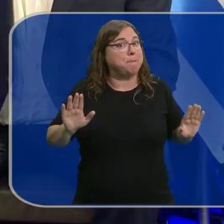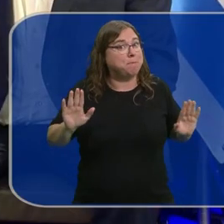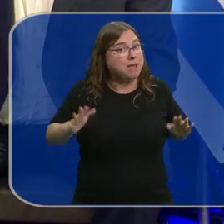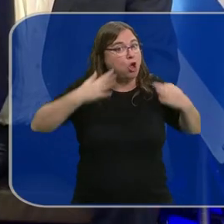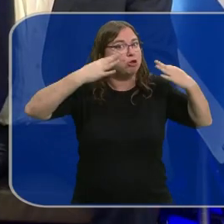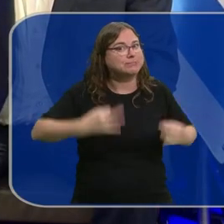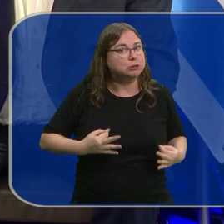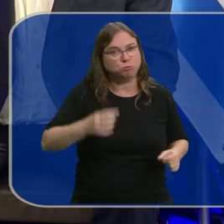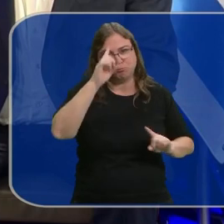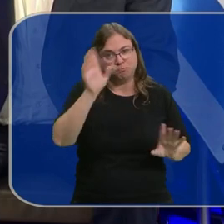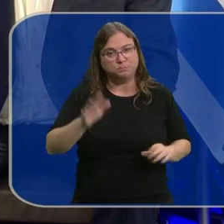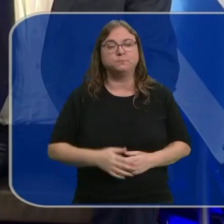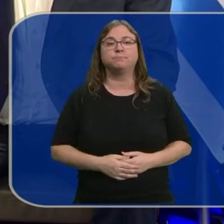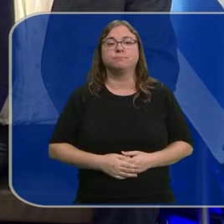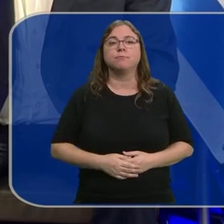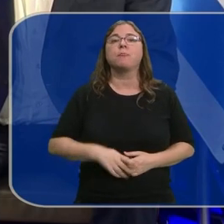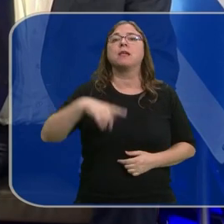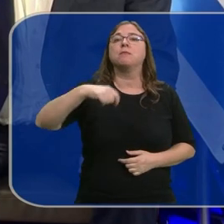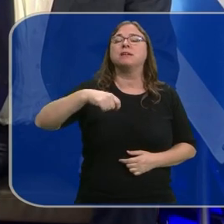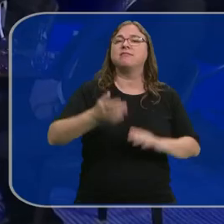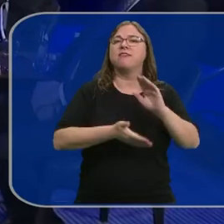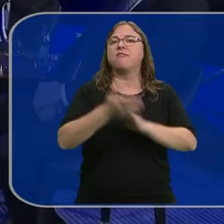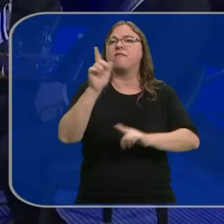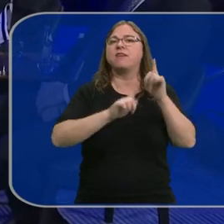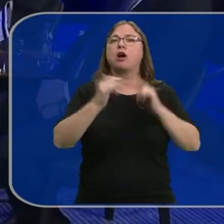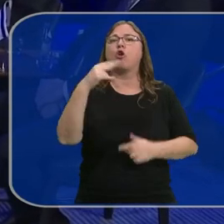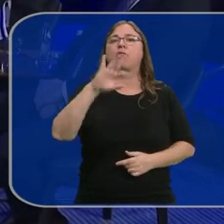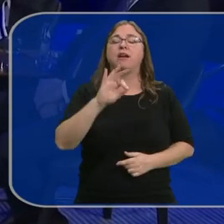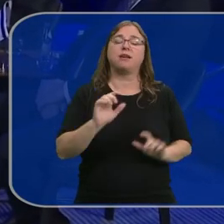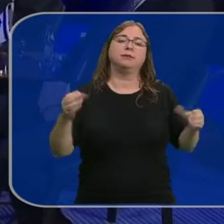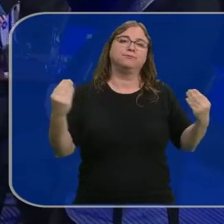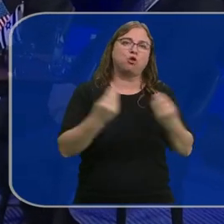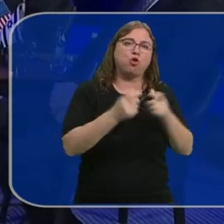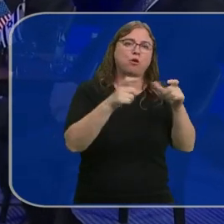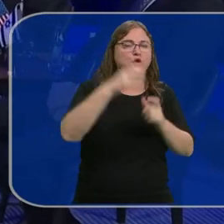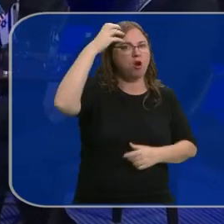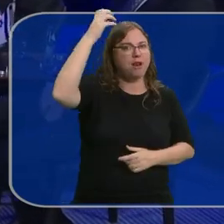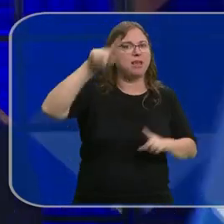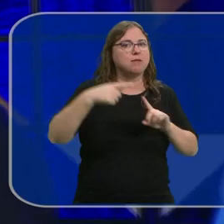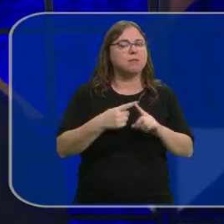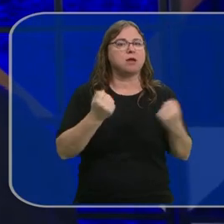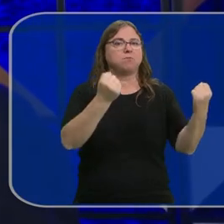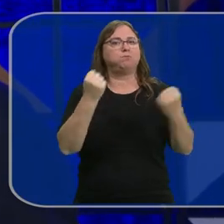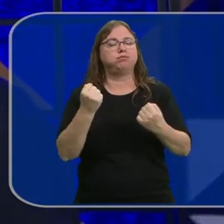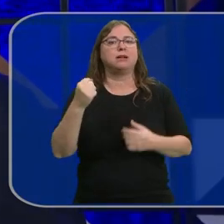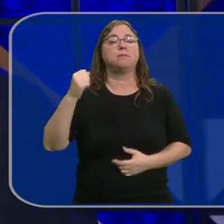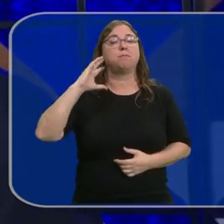que no está segura. Biden iba a viajar también a Jordania para reunirse con el rey Abdalá y la autoridad nacional palestina, pero se ha cancelado el encuentro por